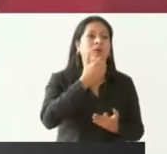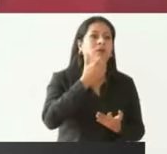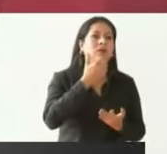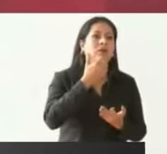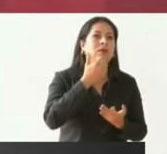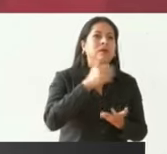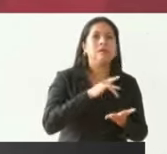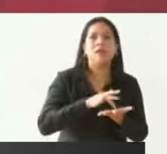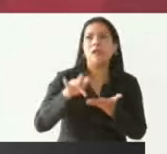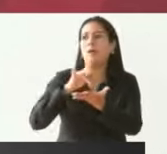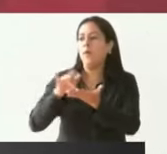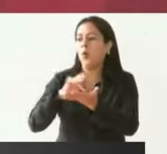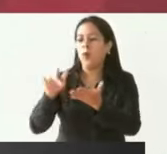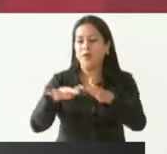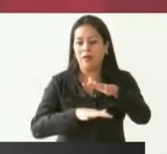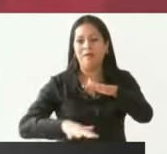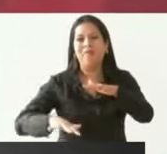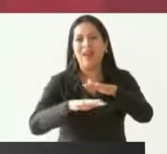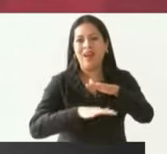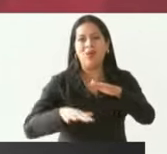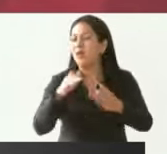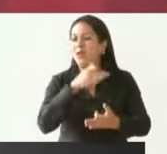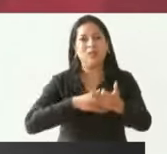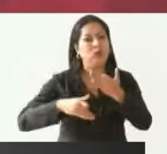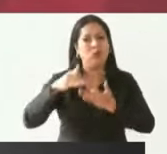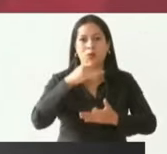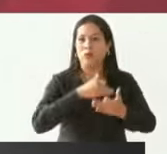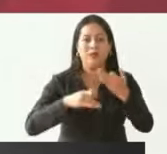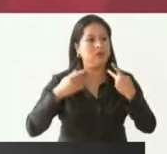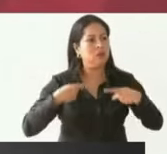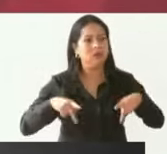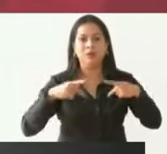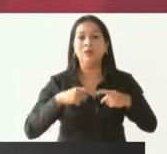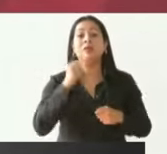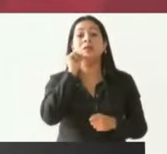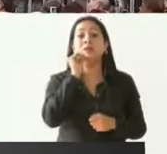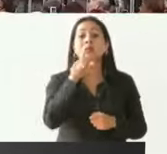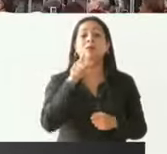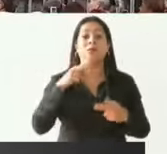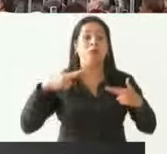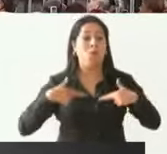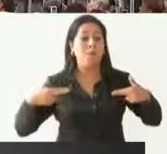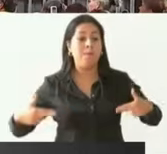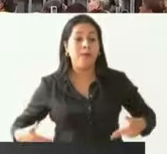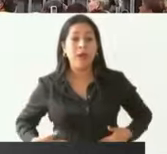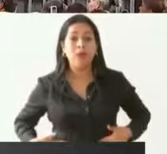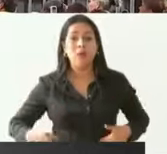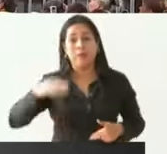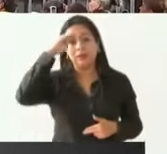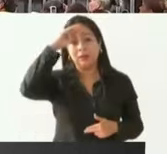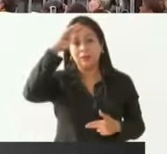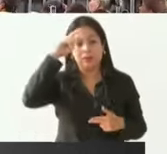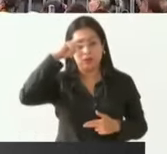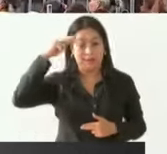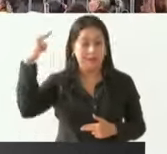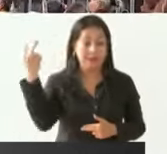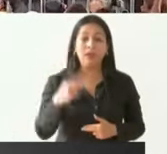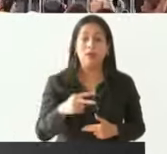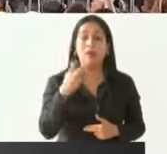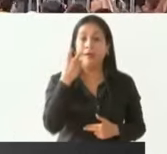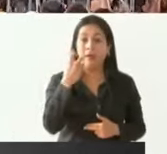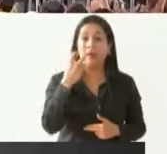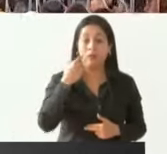abajo y para todos. Ese es el nuevo modelo, el humanismo mexicano. Eso es lo que estamos